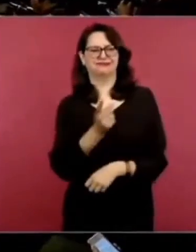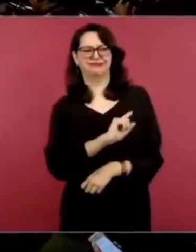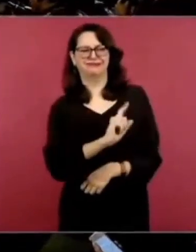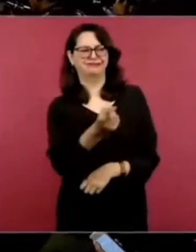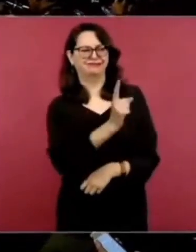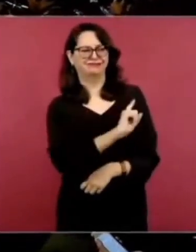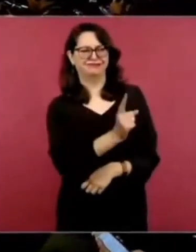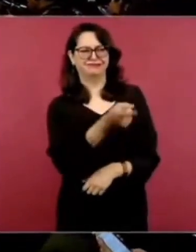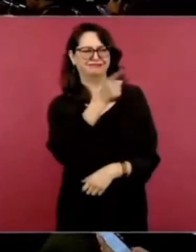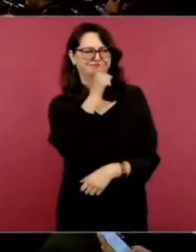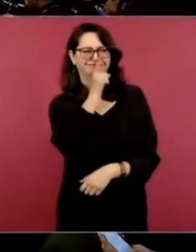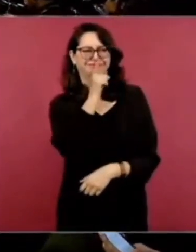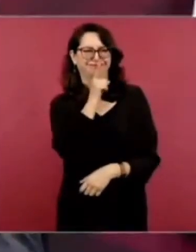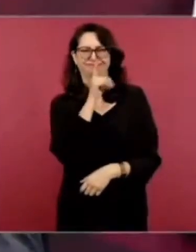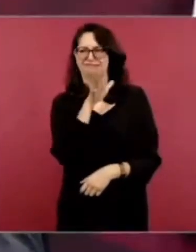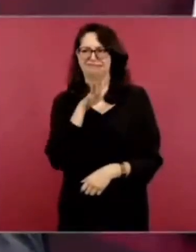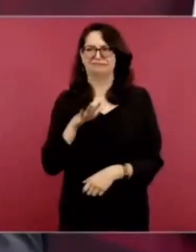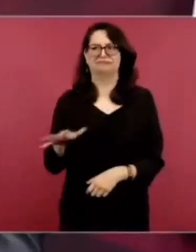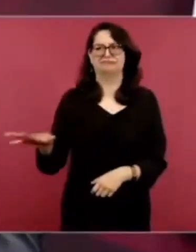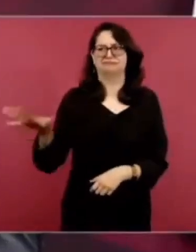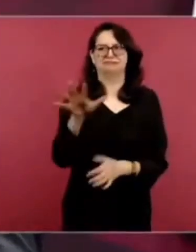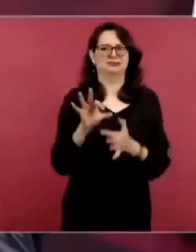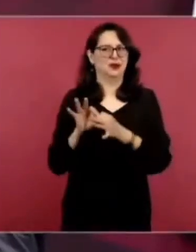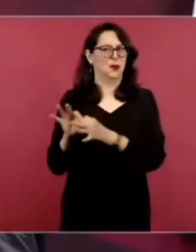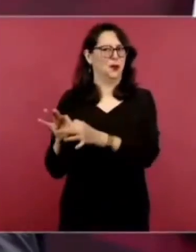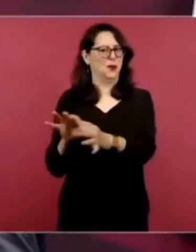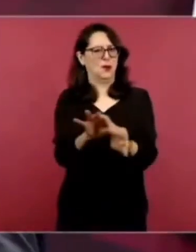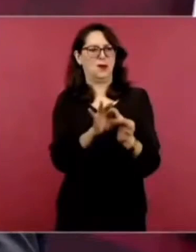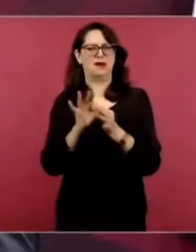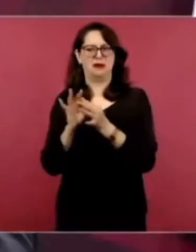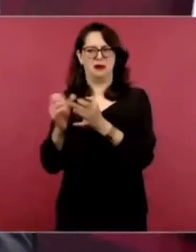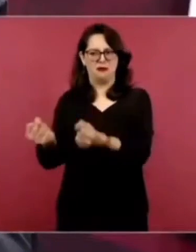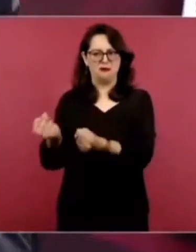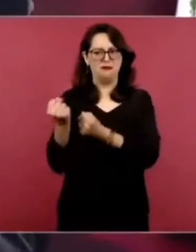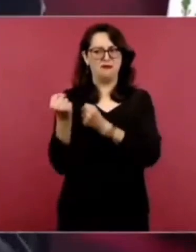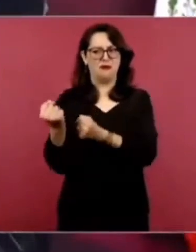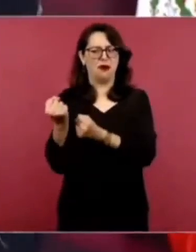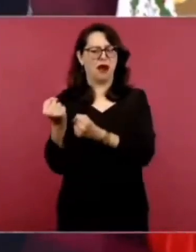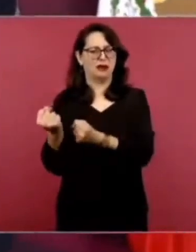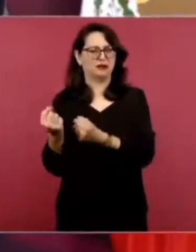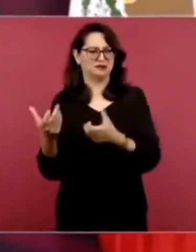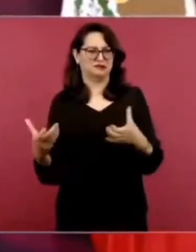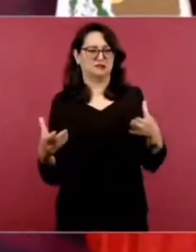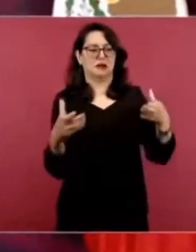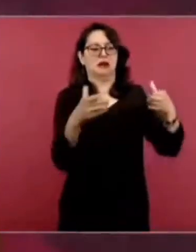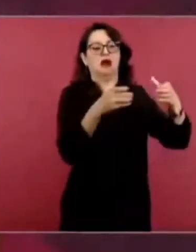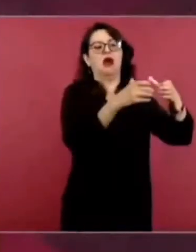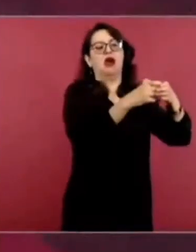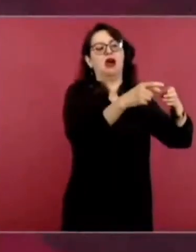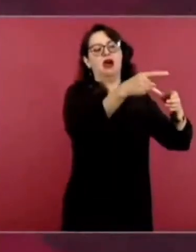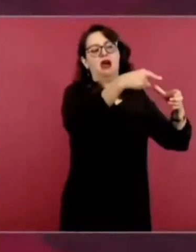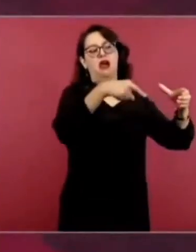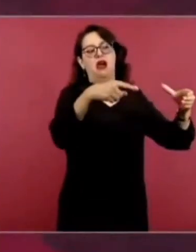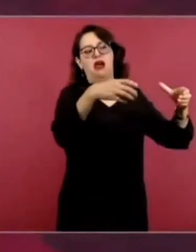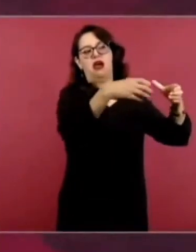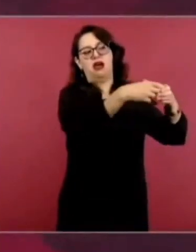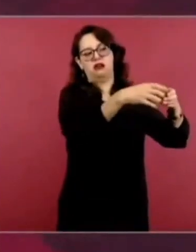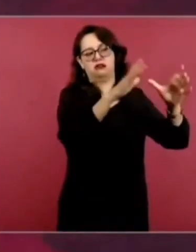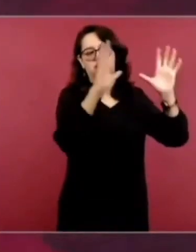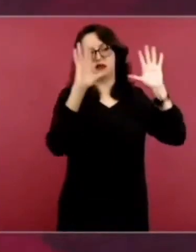El pueblo está en otras cosas. Bueno, la mayoría de la gente buscándose la vida honradamente.